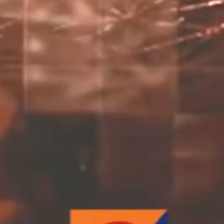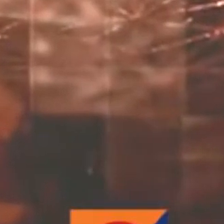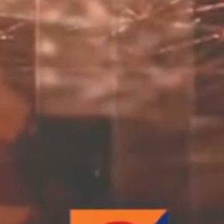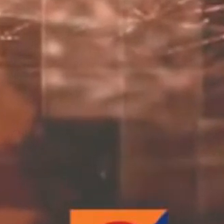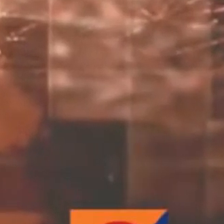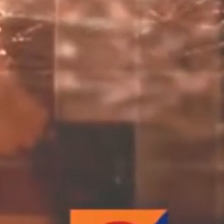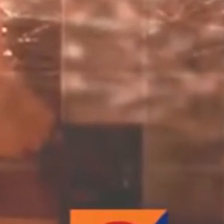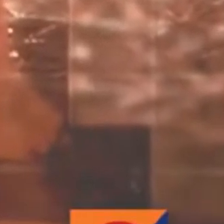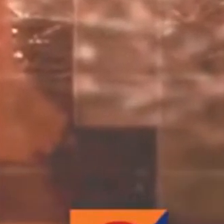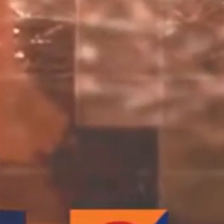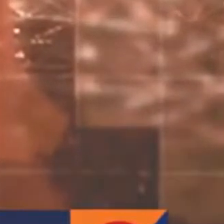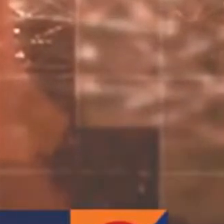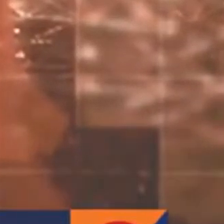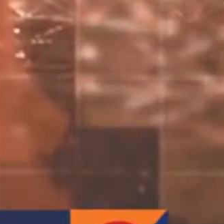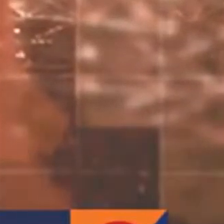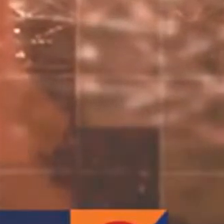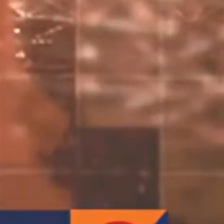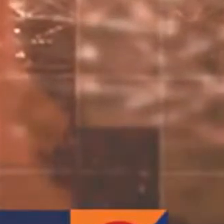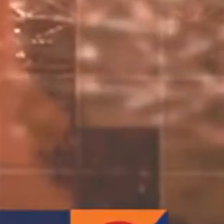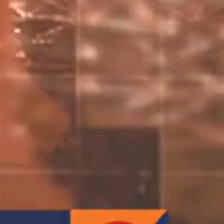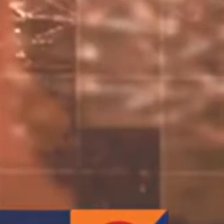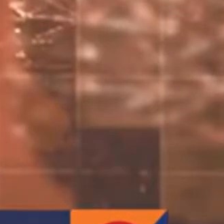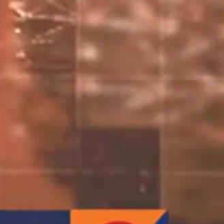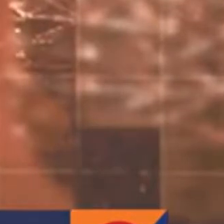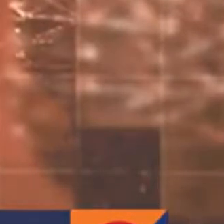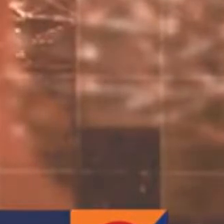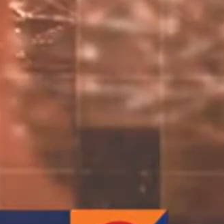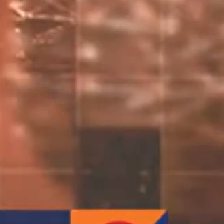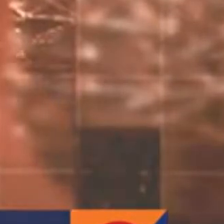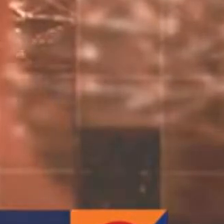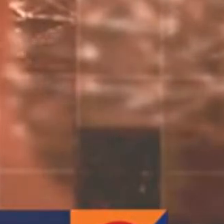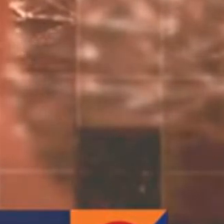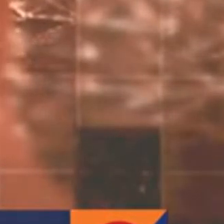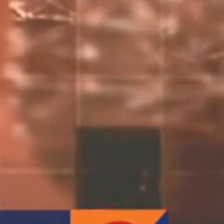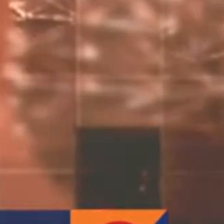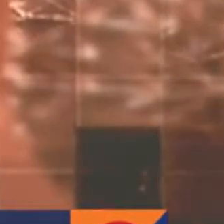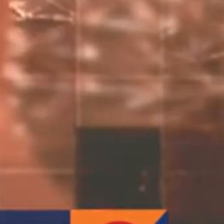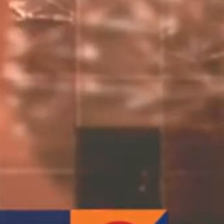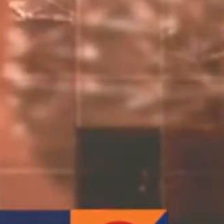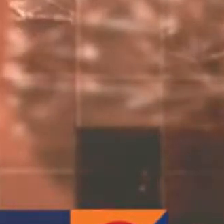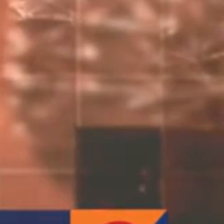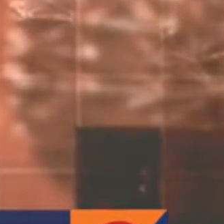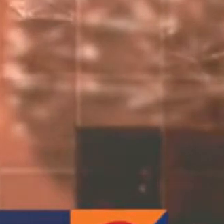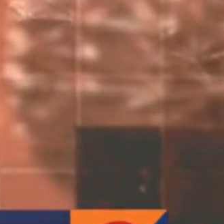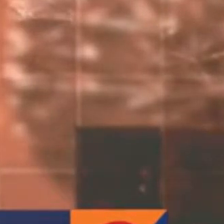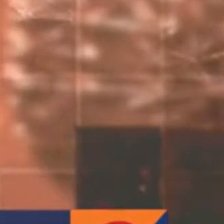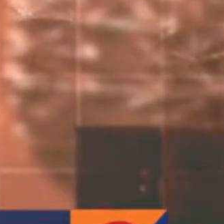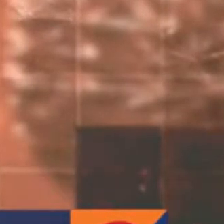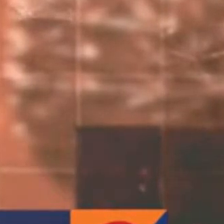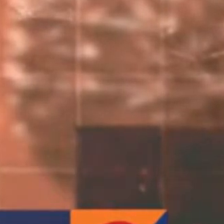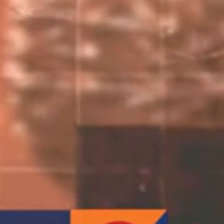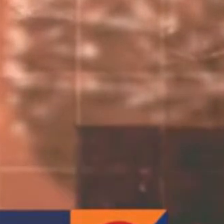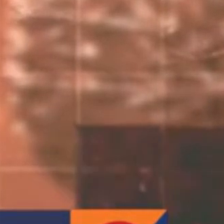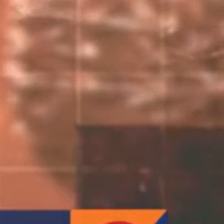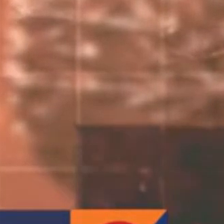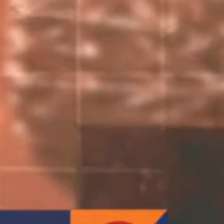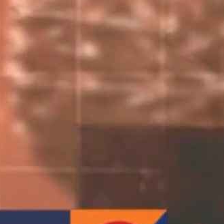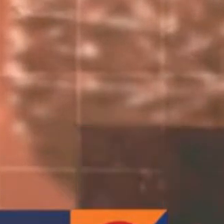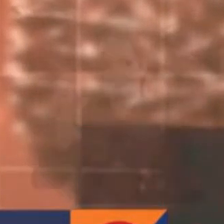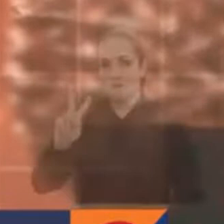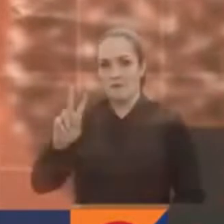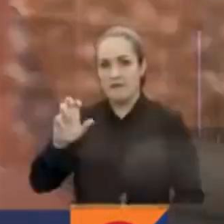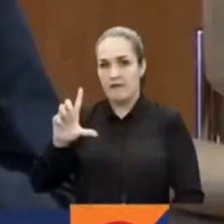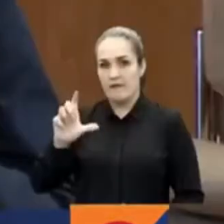Buenas tardes, bienvenidos a RTVC Noticias del Mediodía. Mucha atención, Iván Velásquez Gómez será el próximo ministro de Defensa.